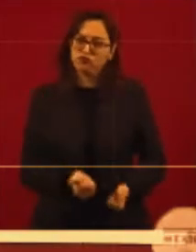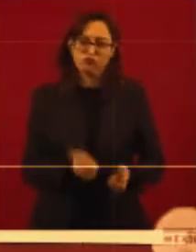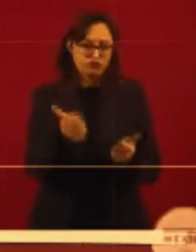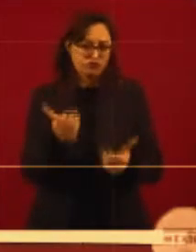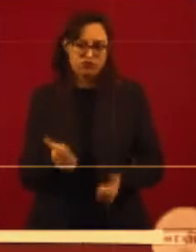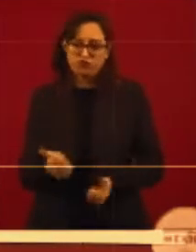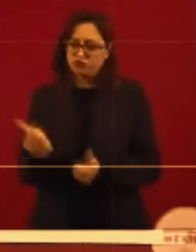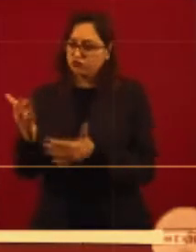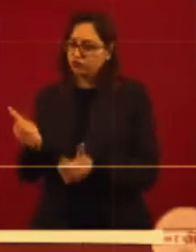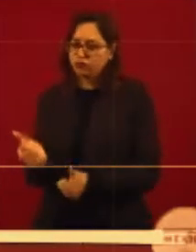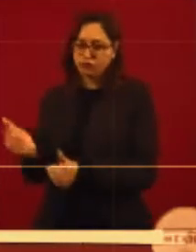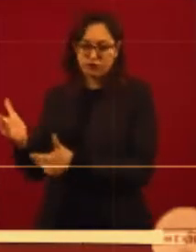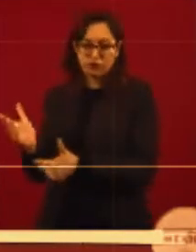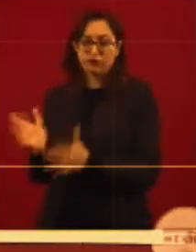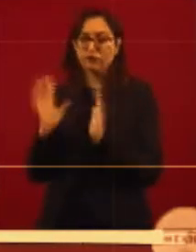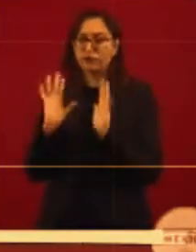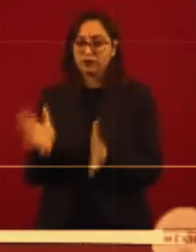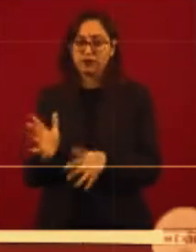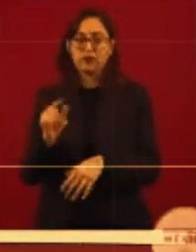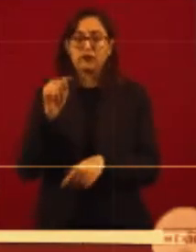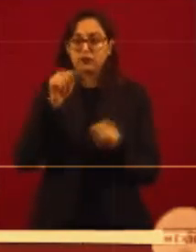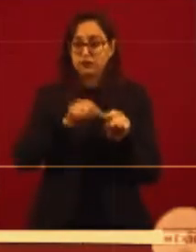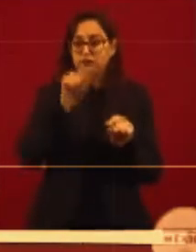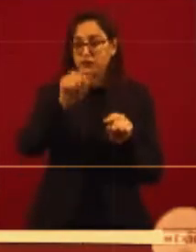van directo a los aeropuertos.